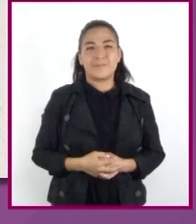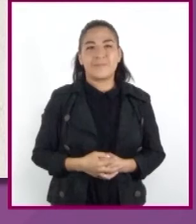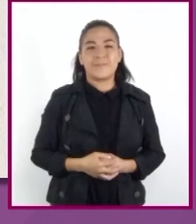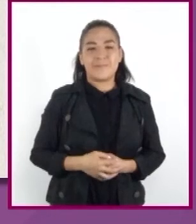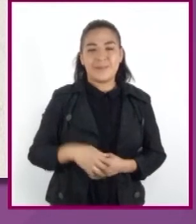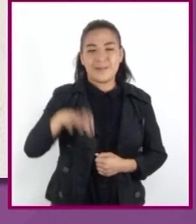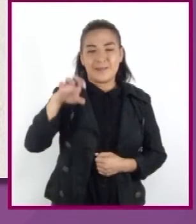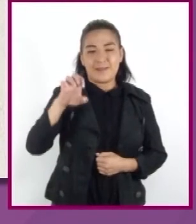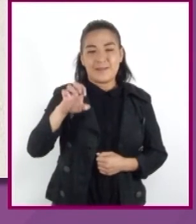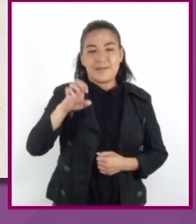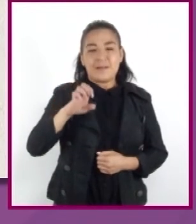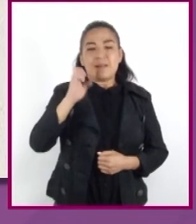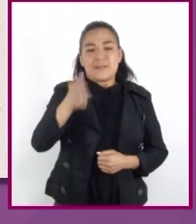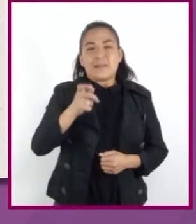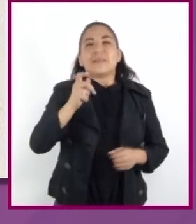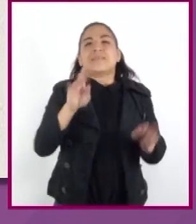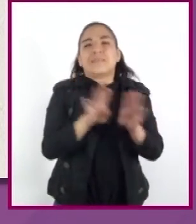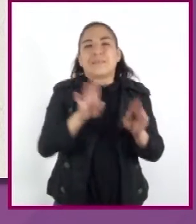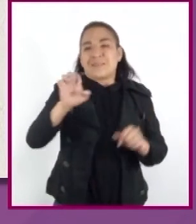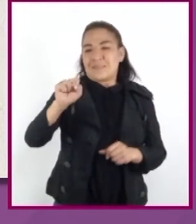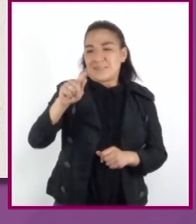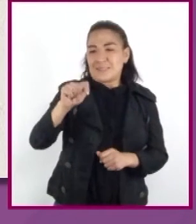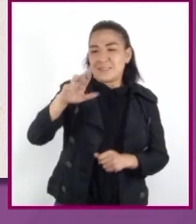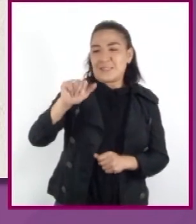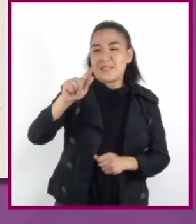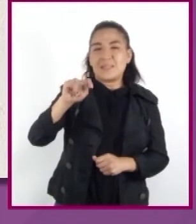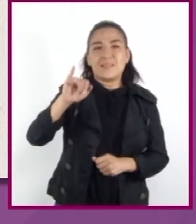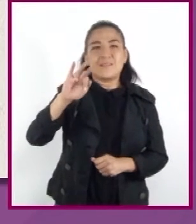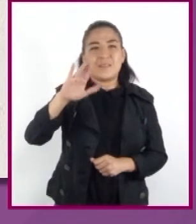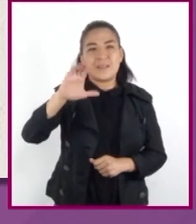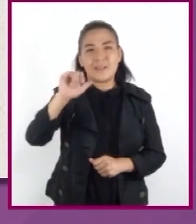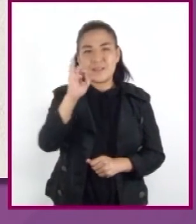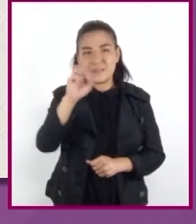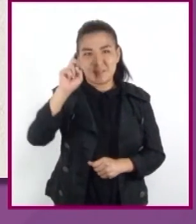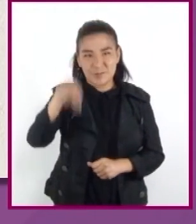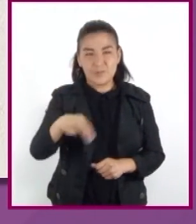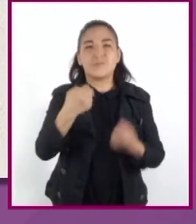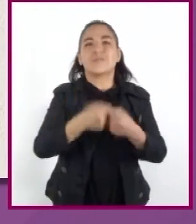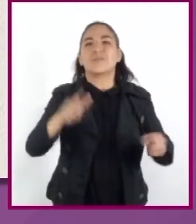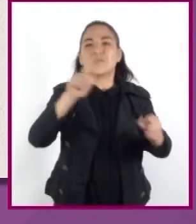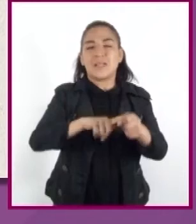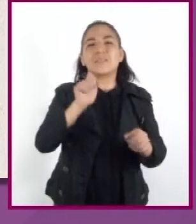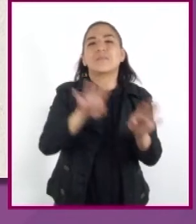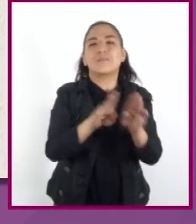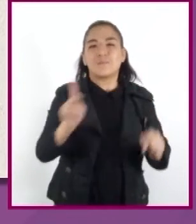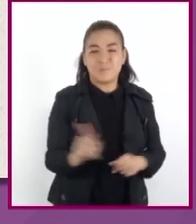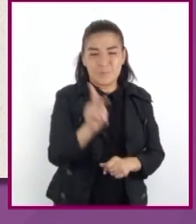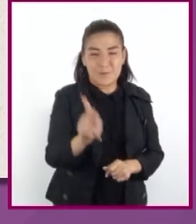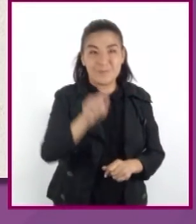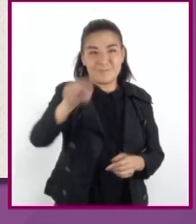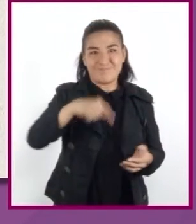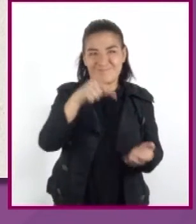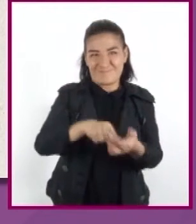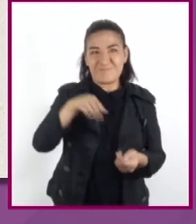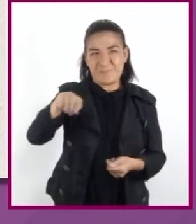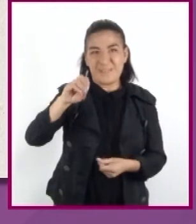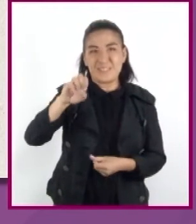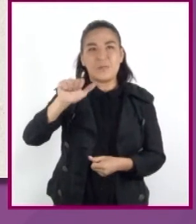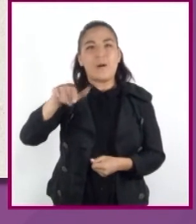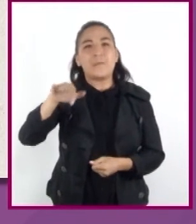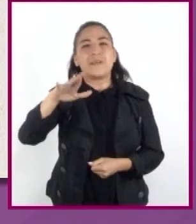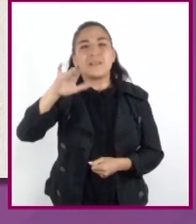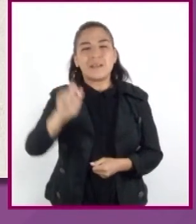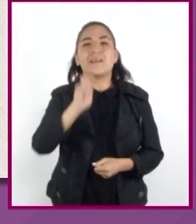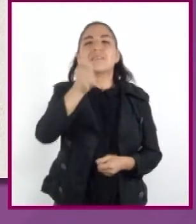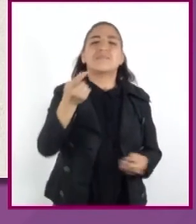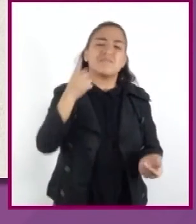Estratificación social. Desde el periodo preclásico, la organización política de los pueblos mesoamericanos implicó